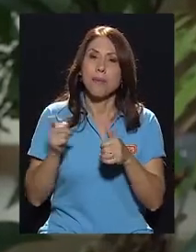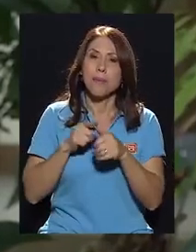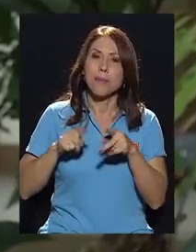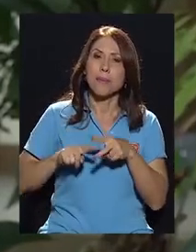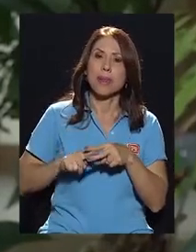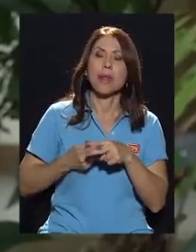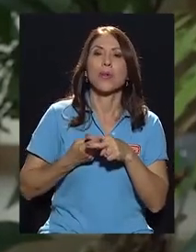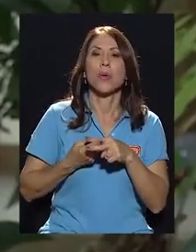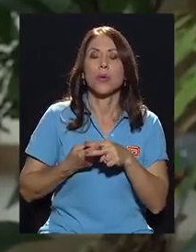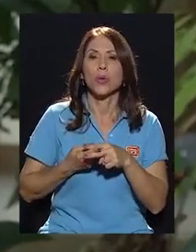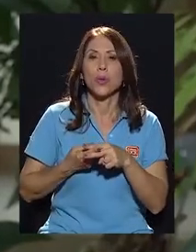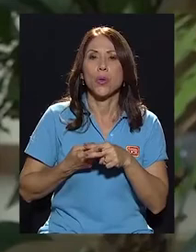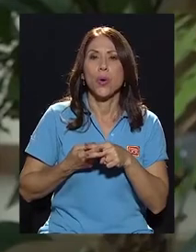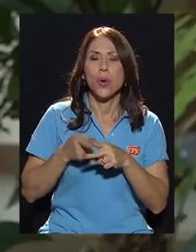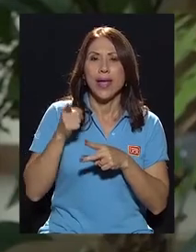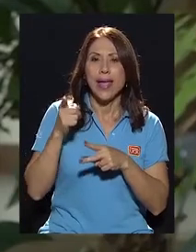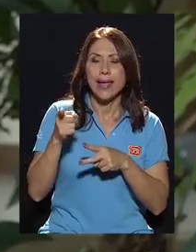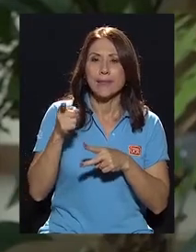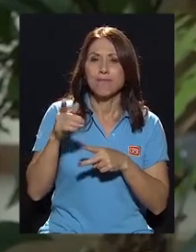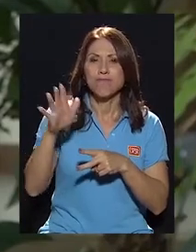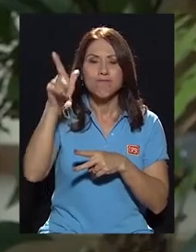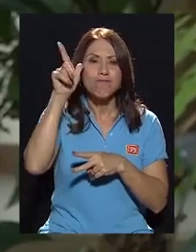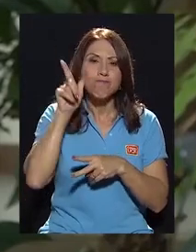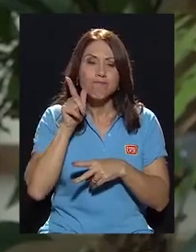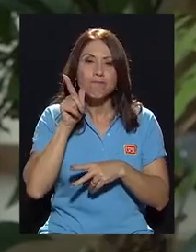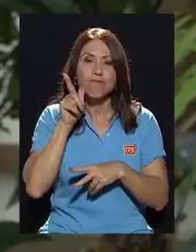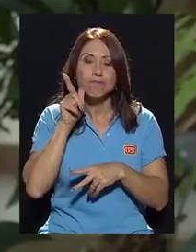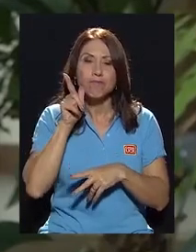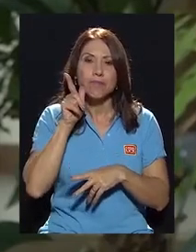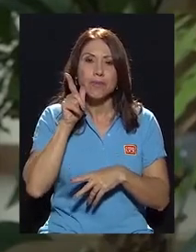piloto en la parte de Limón,